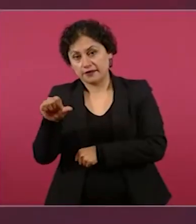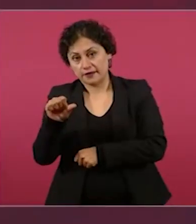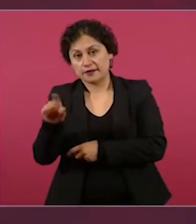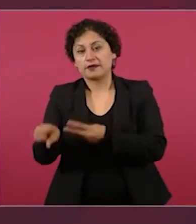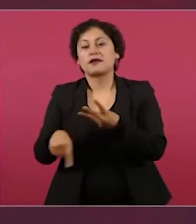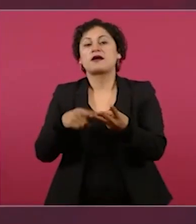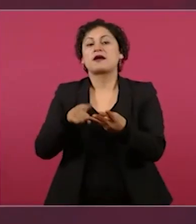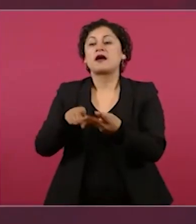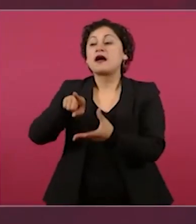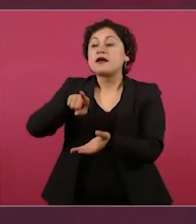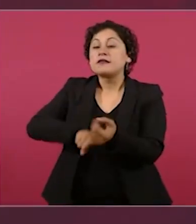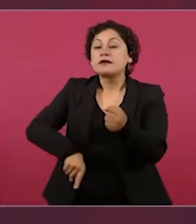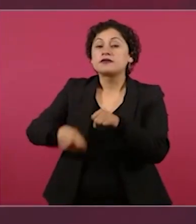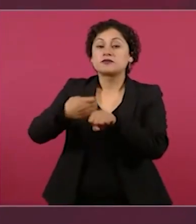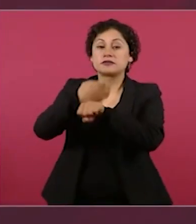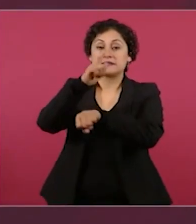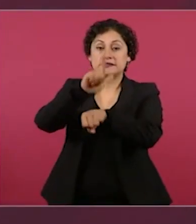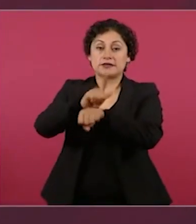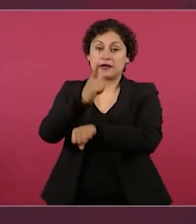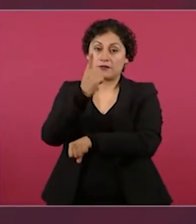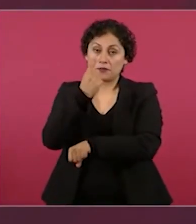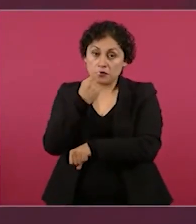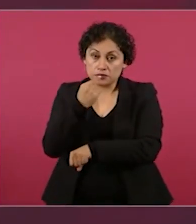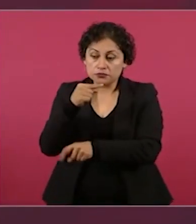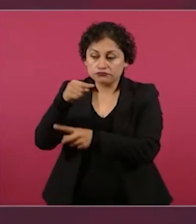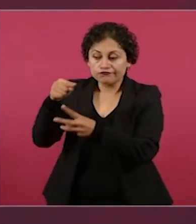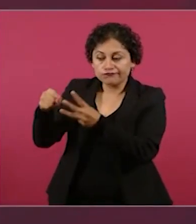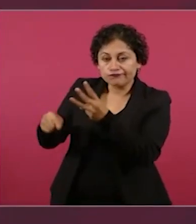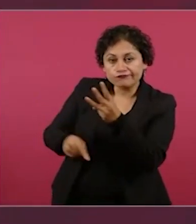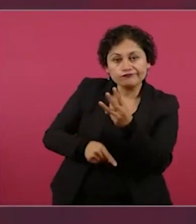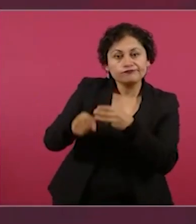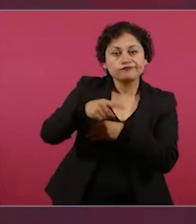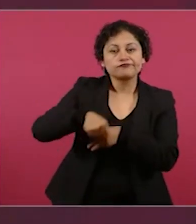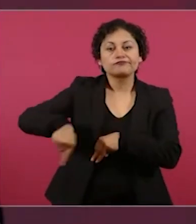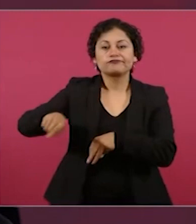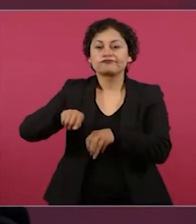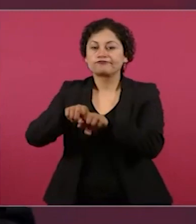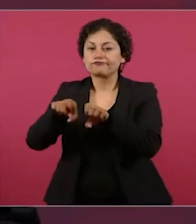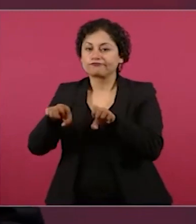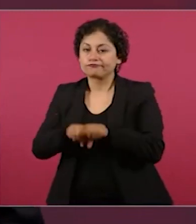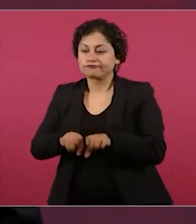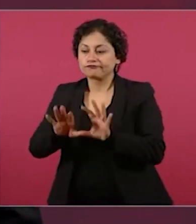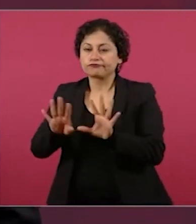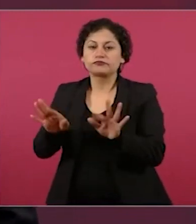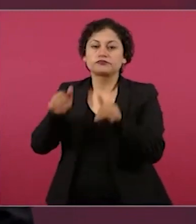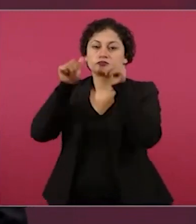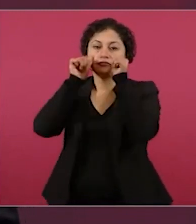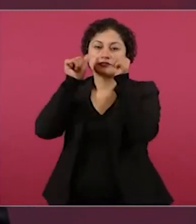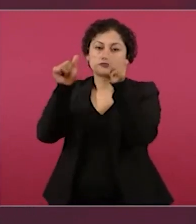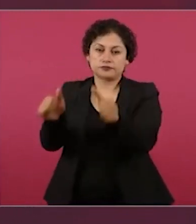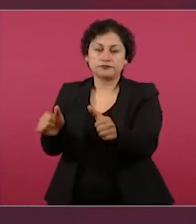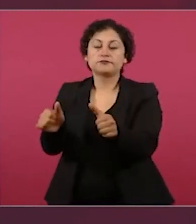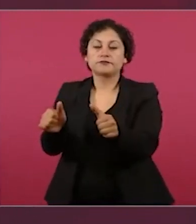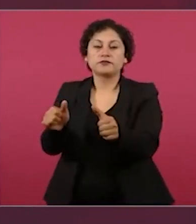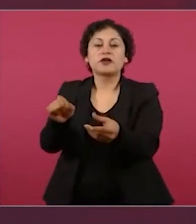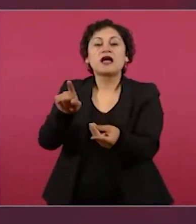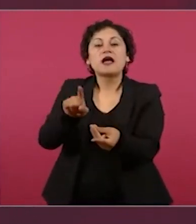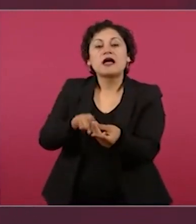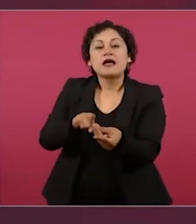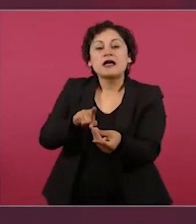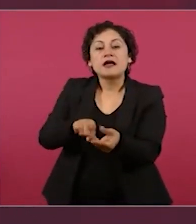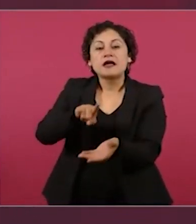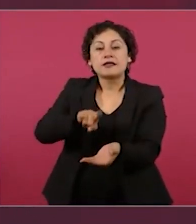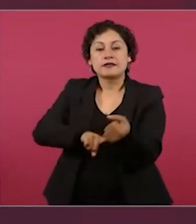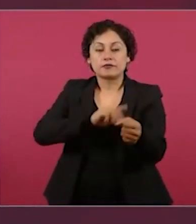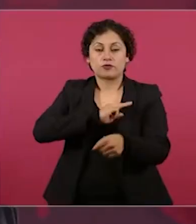policías estatales. Esto se dio básicamente en tres municipios, en